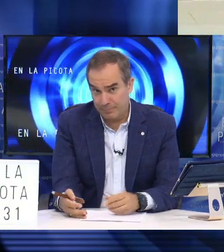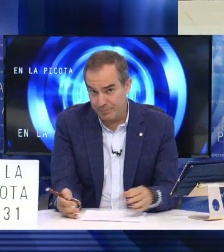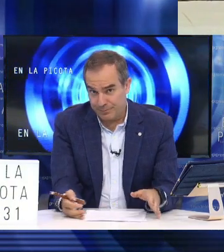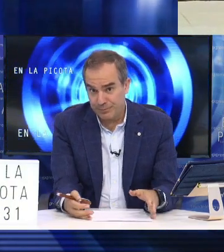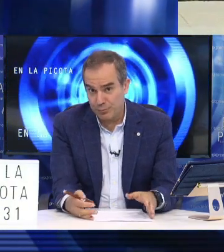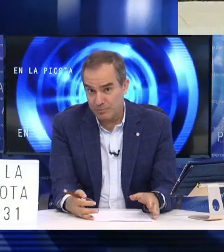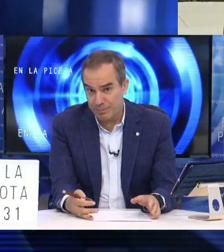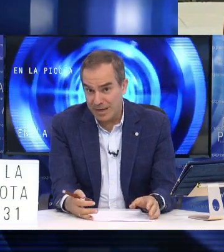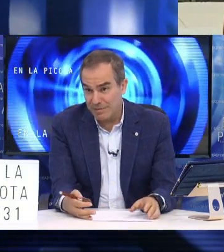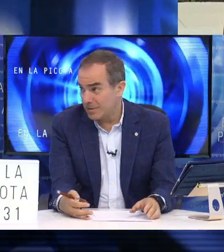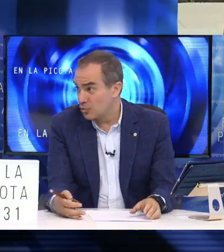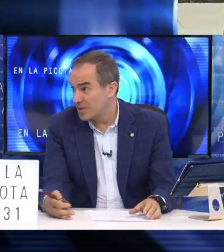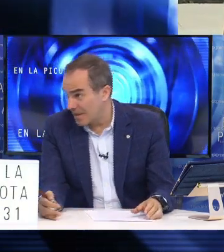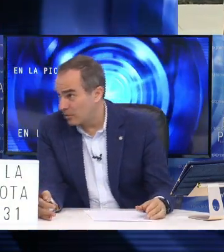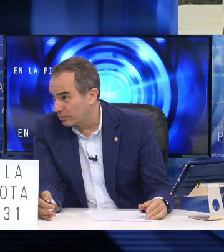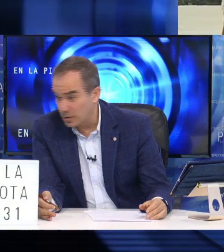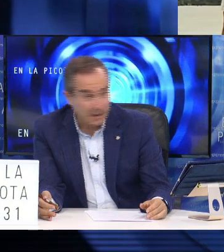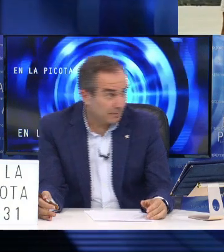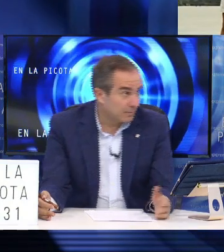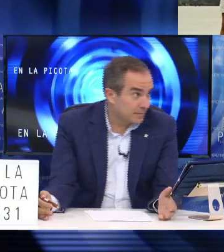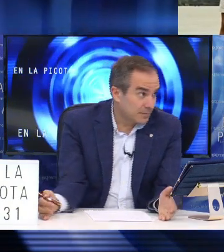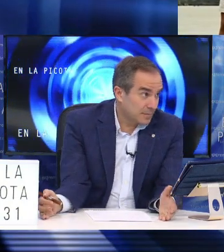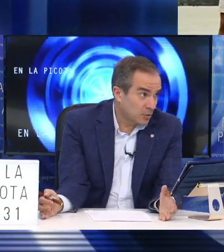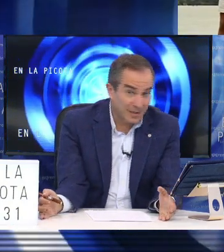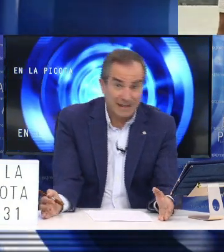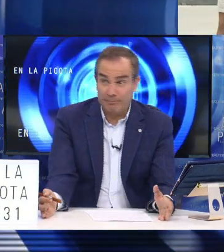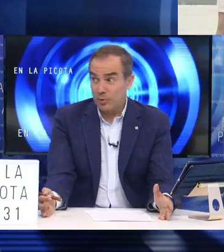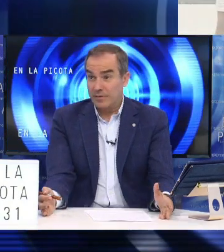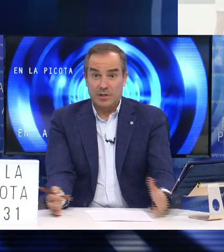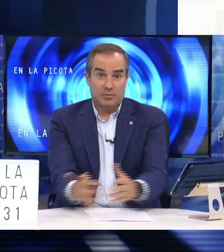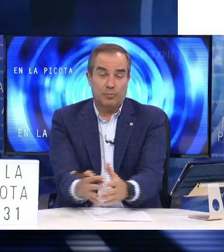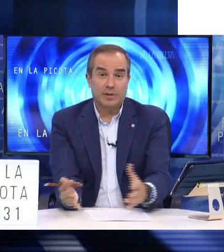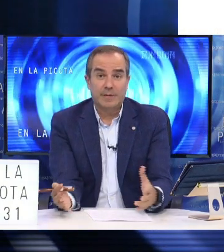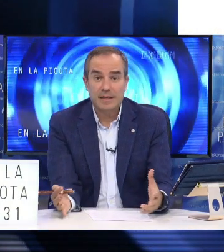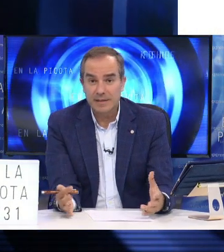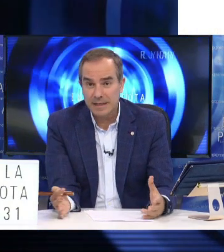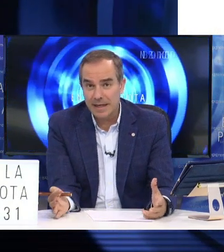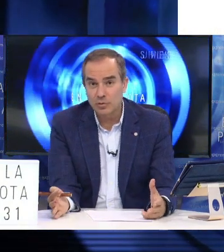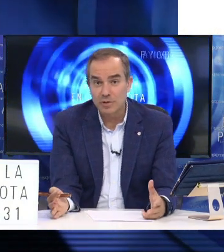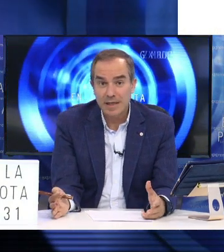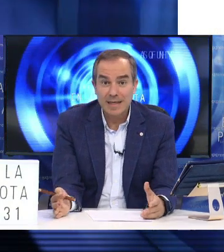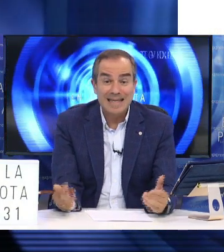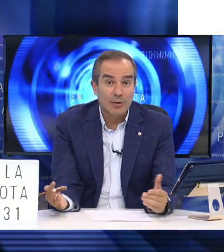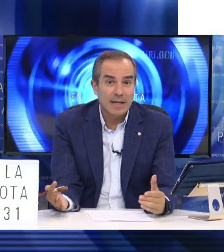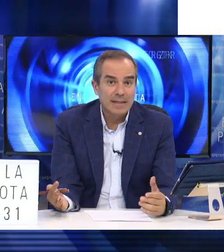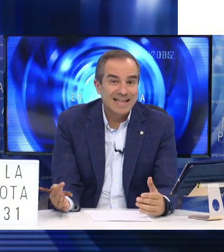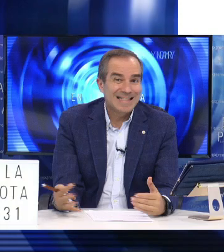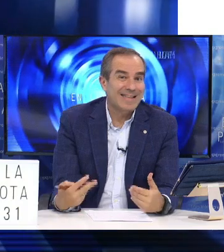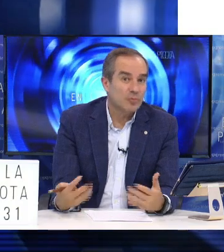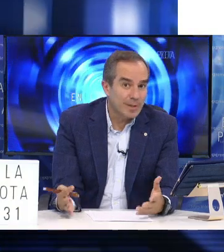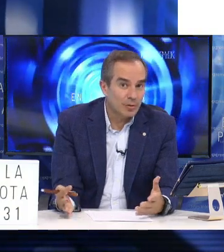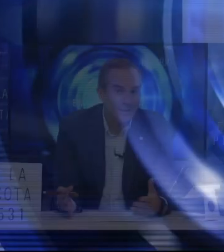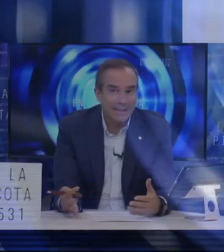al final, pues para vivir subsidiado, porque con tantas prohibiciones no puede venir ni llegar industria, y ahora